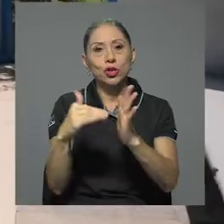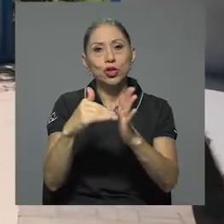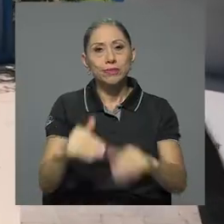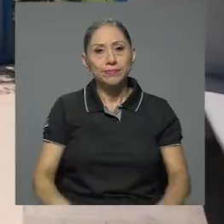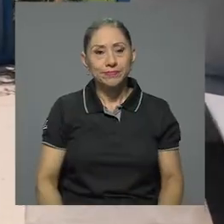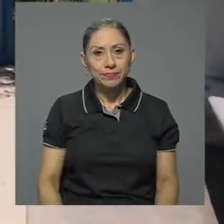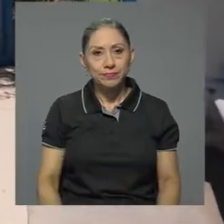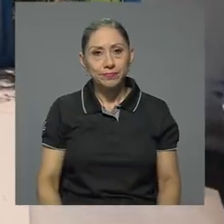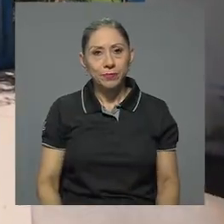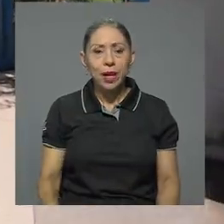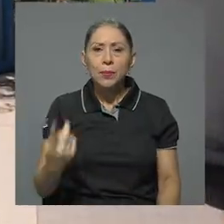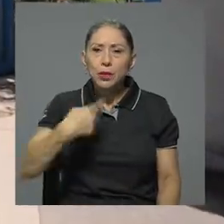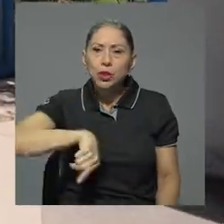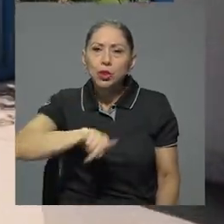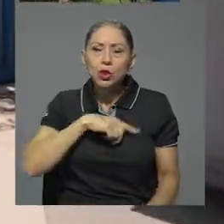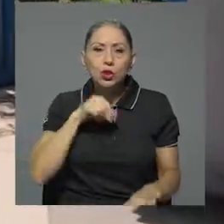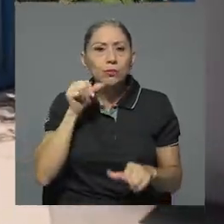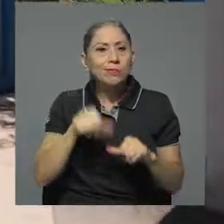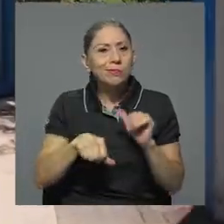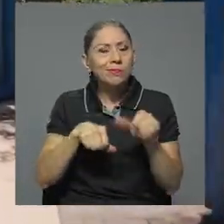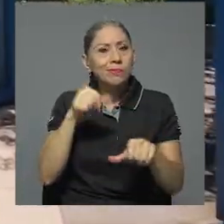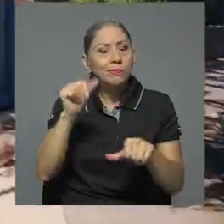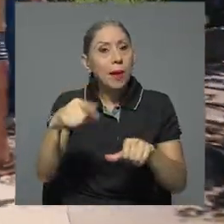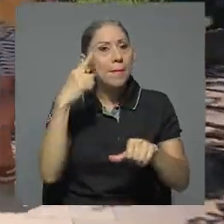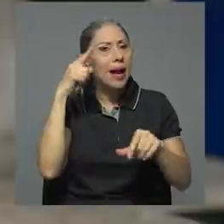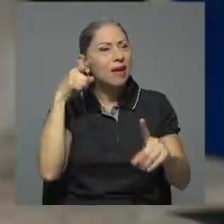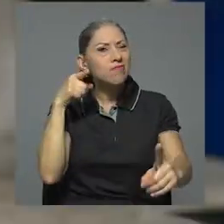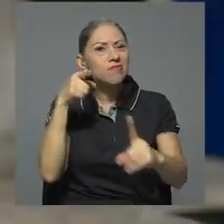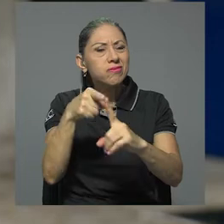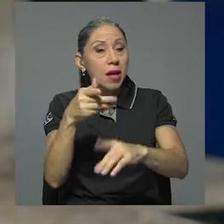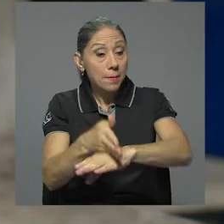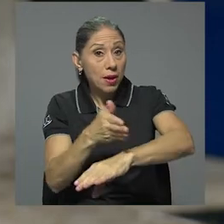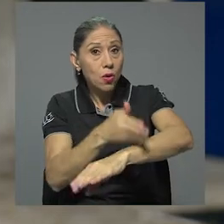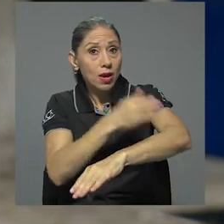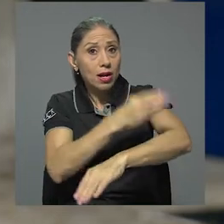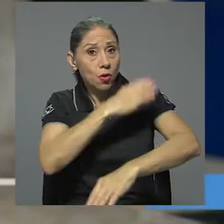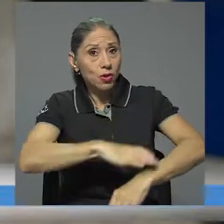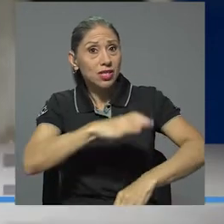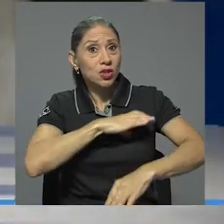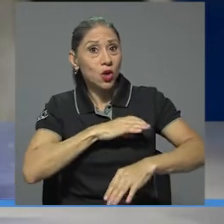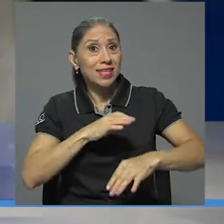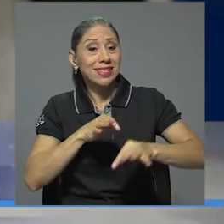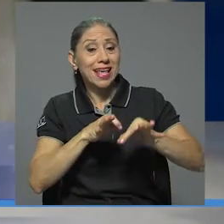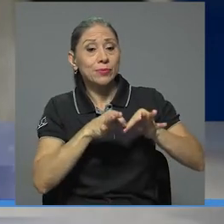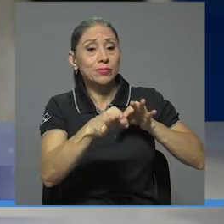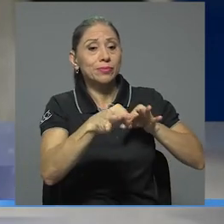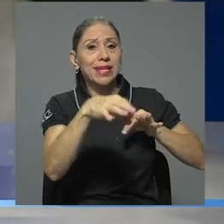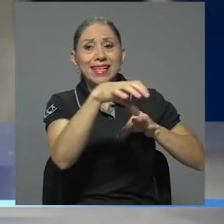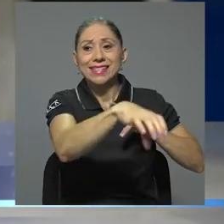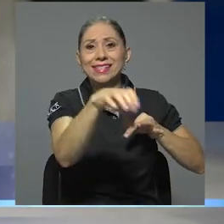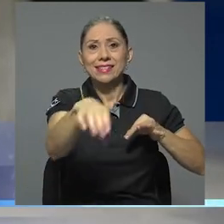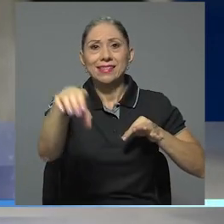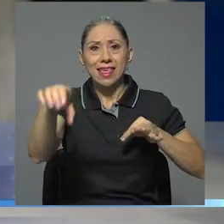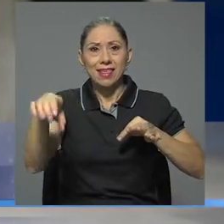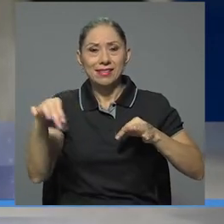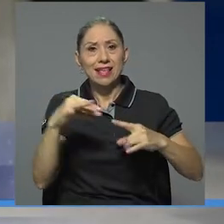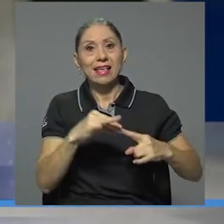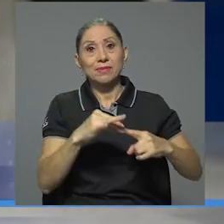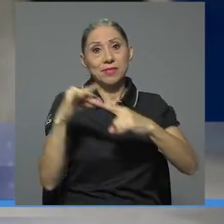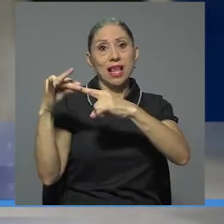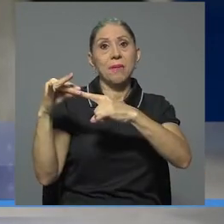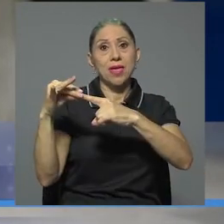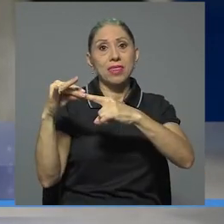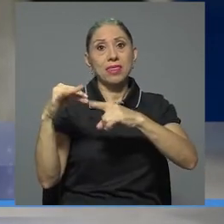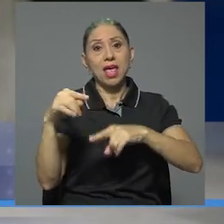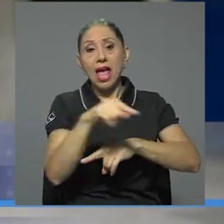Estamos empeñados en mejorar las condiciones de las sedes regionales, especialmente aquellas que están en los sectores